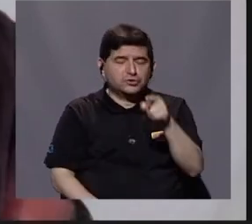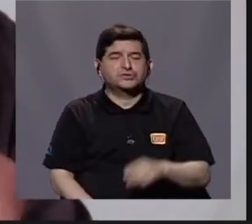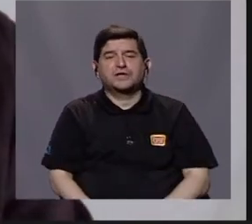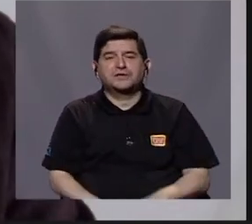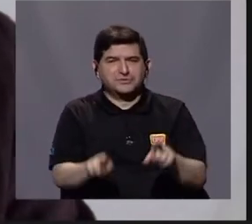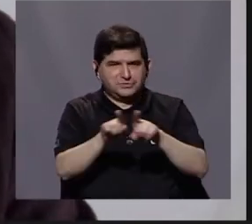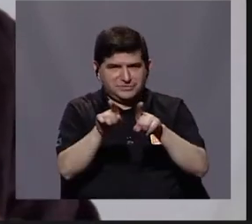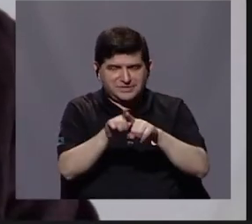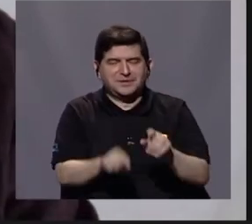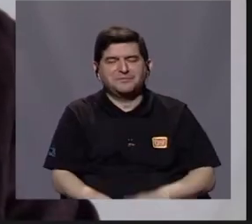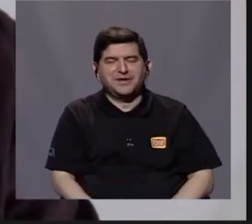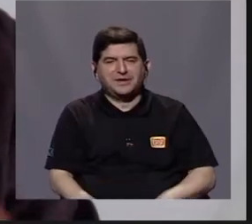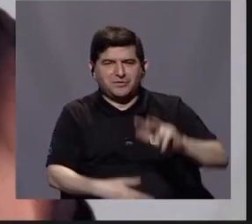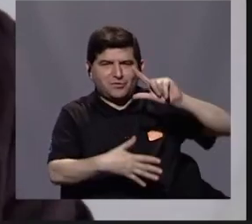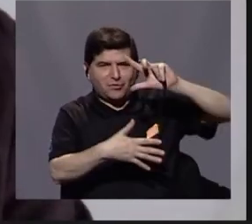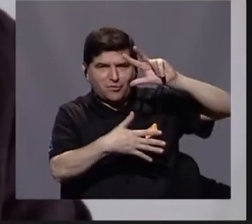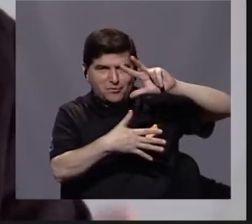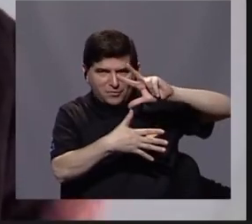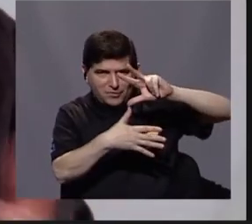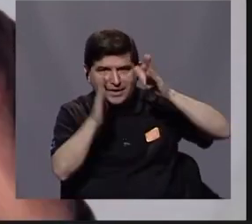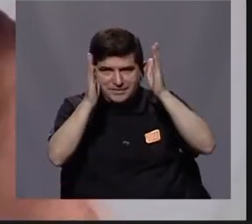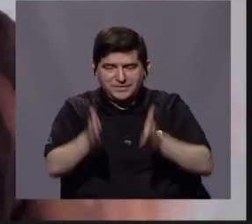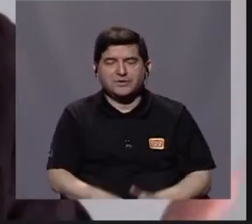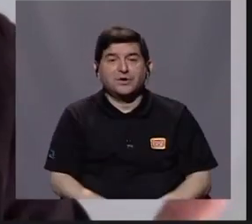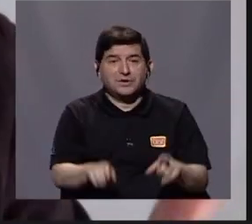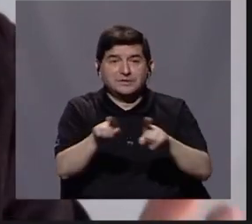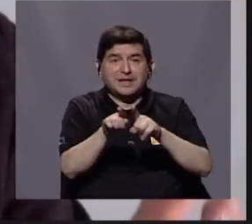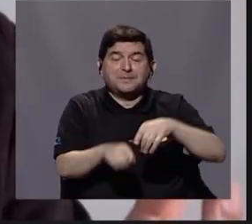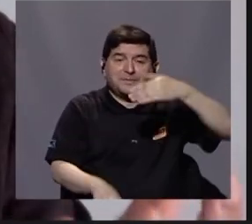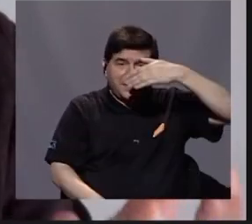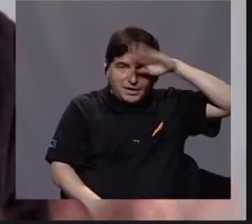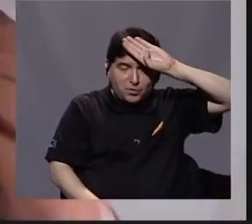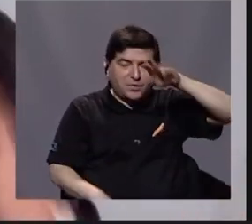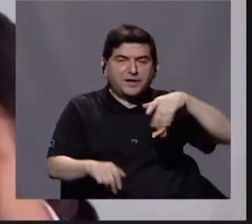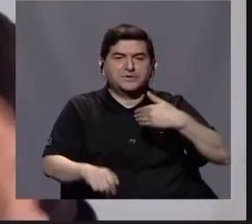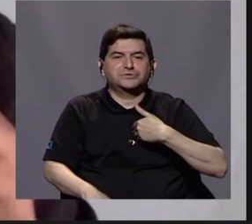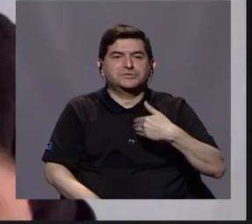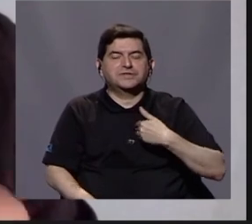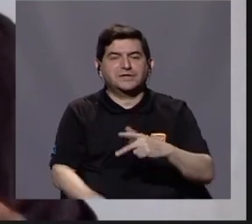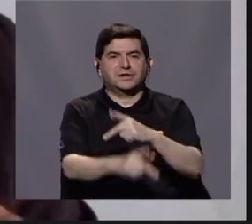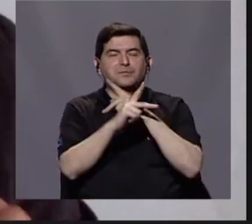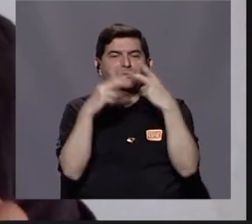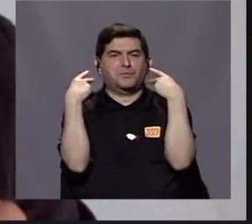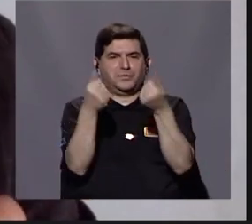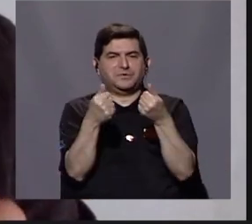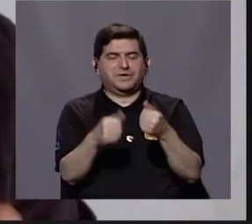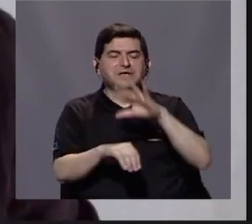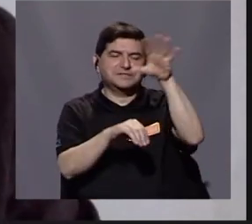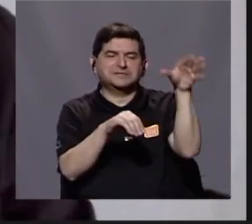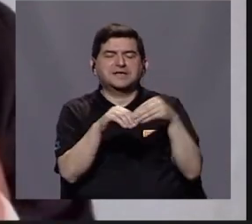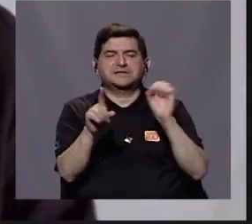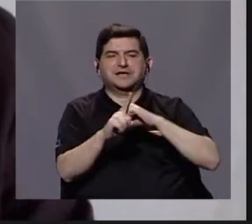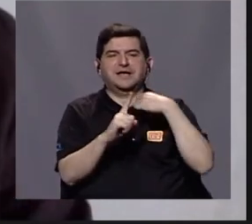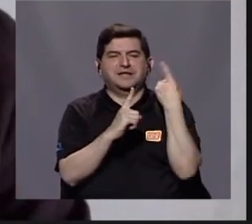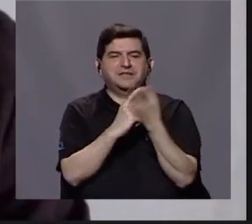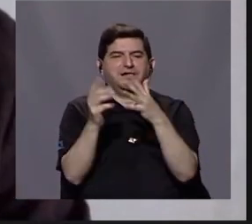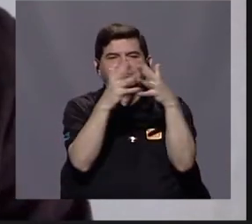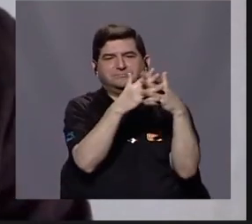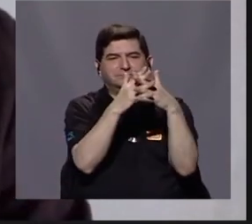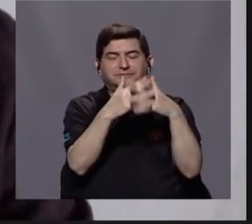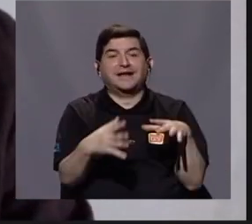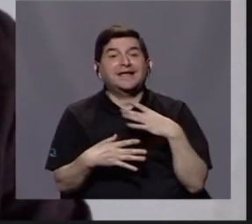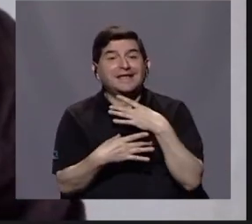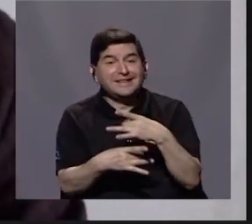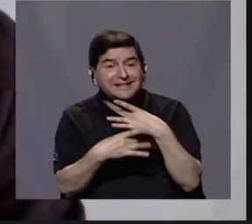los cubanos que tienen el refugio en automático y que se incorporan a la sociedad norteamericana. Curiosamente,